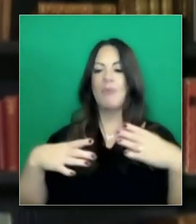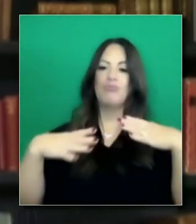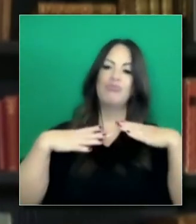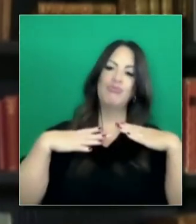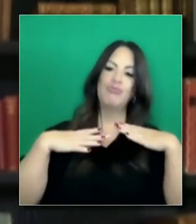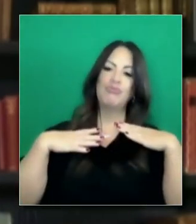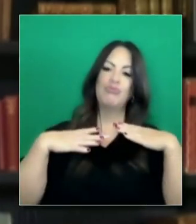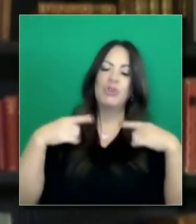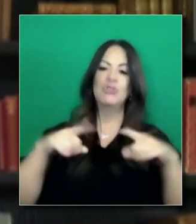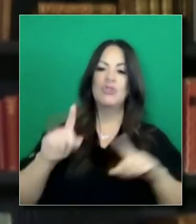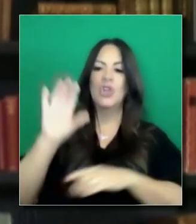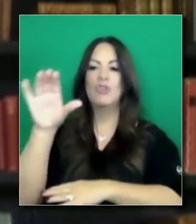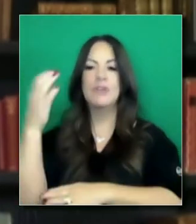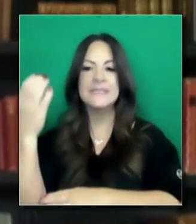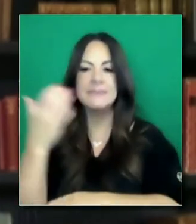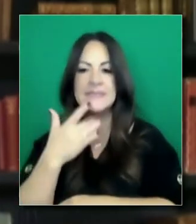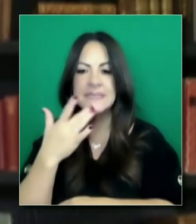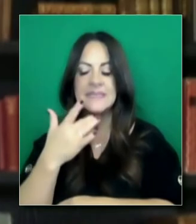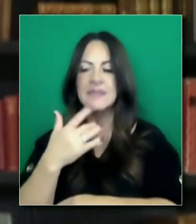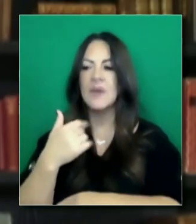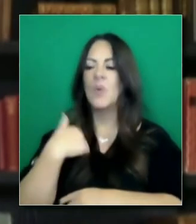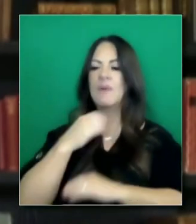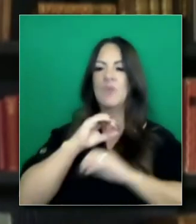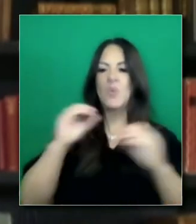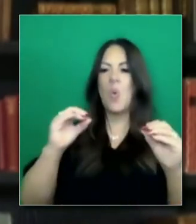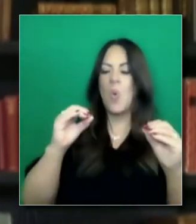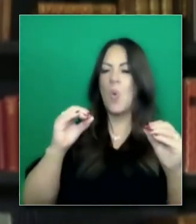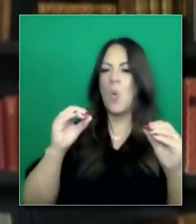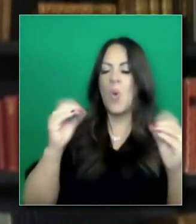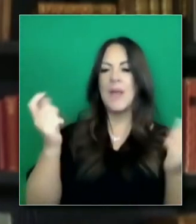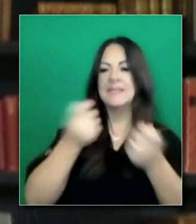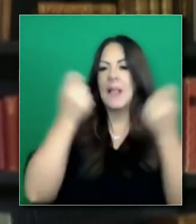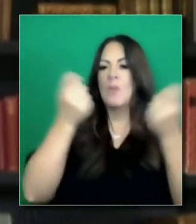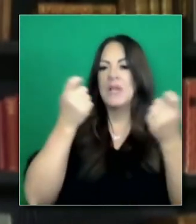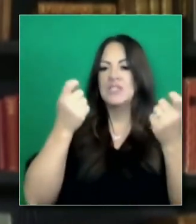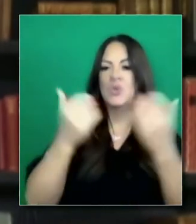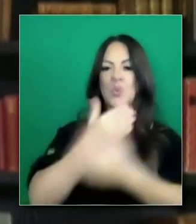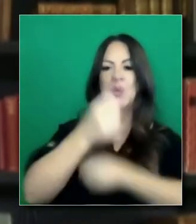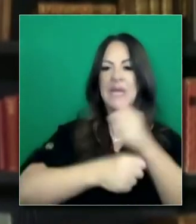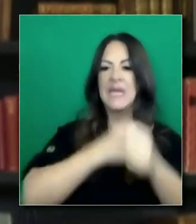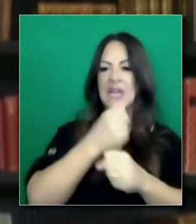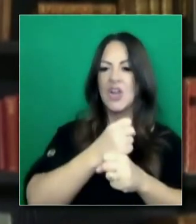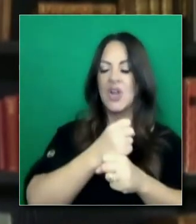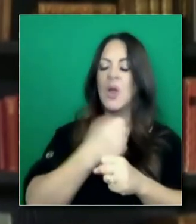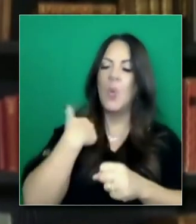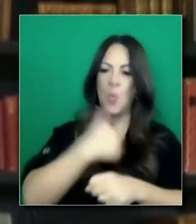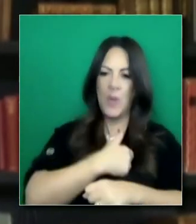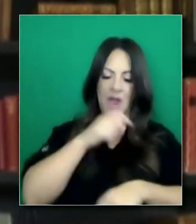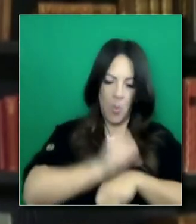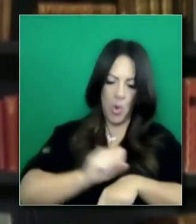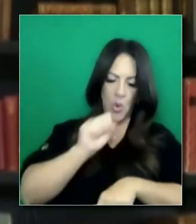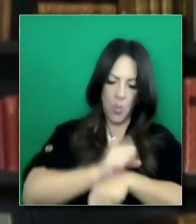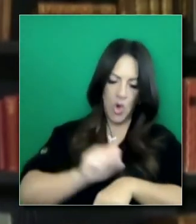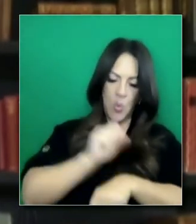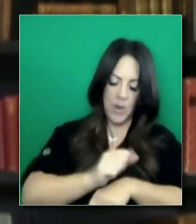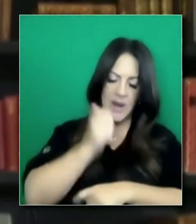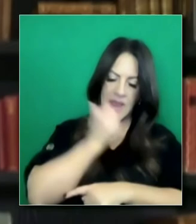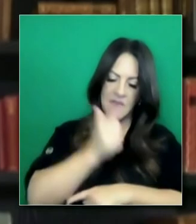libre en Navidad ni celebración de fin de año en cuanto a esa planificación. Es algo